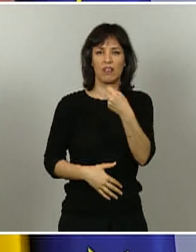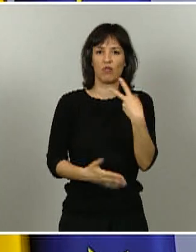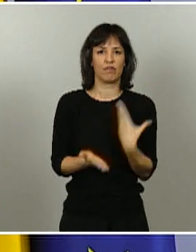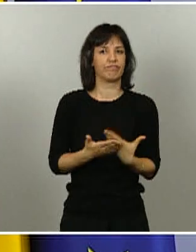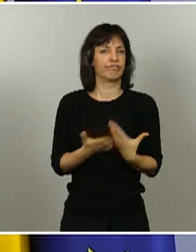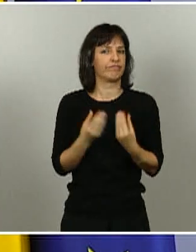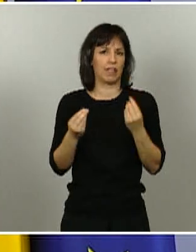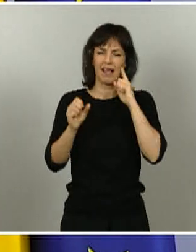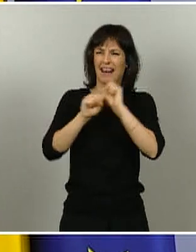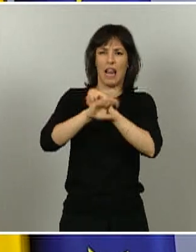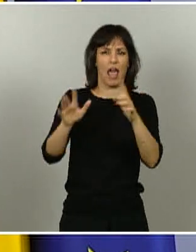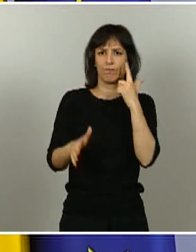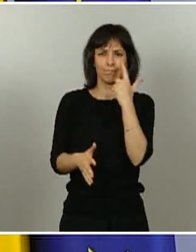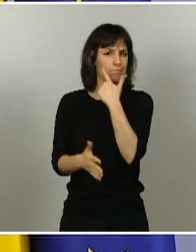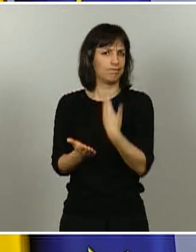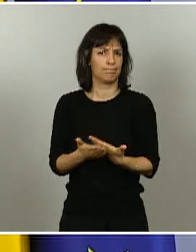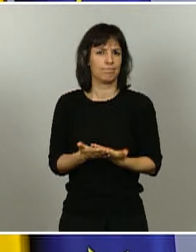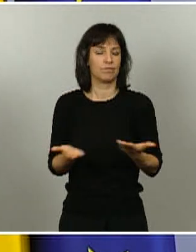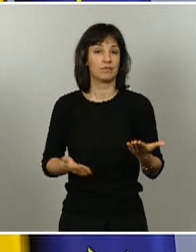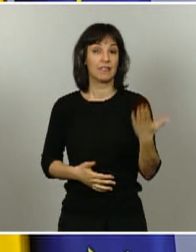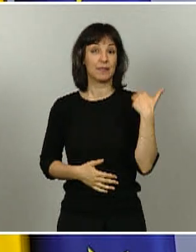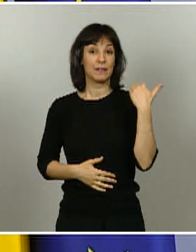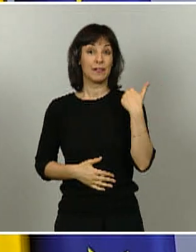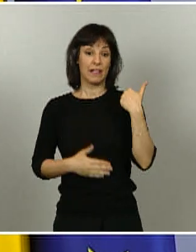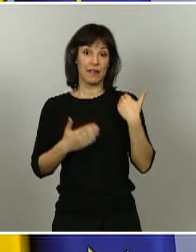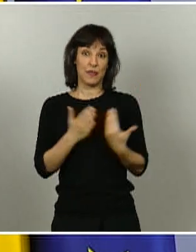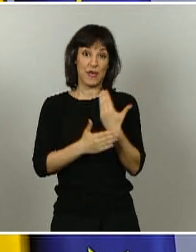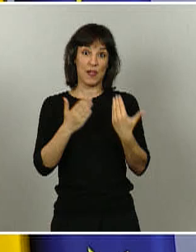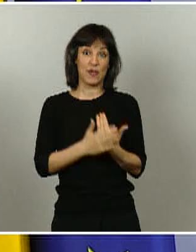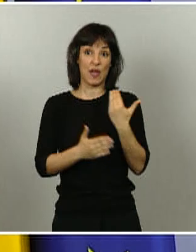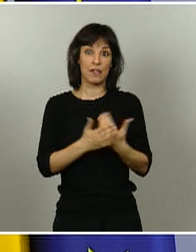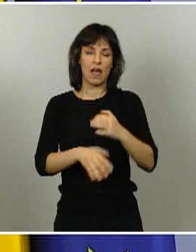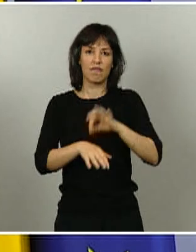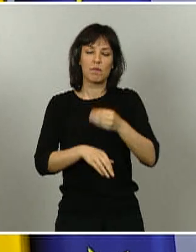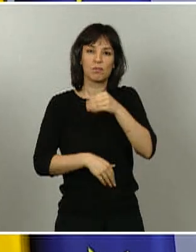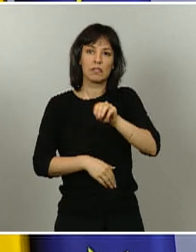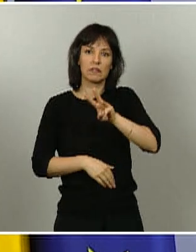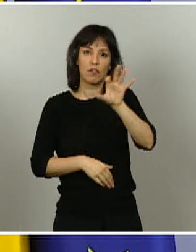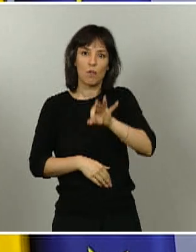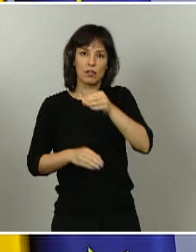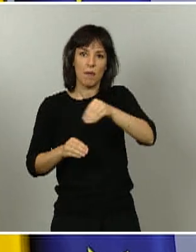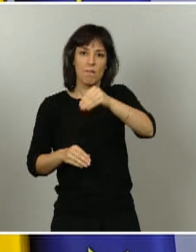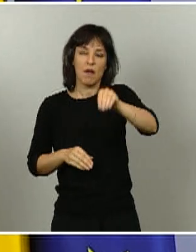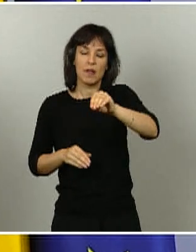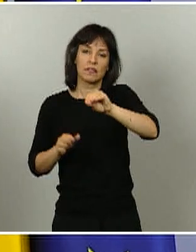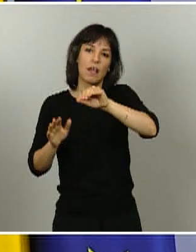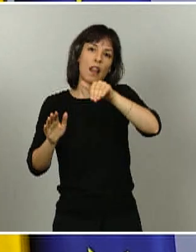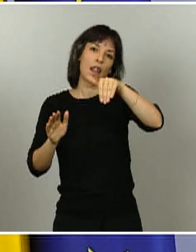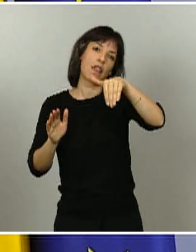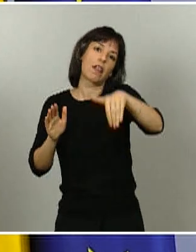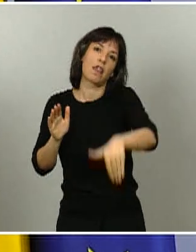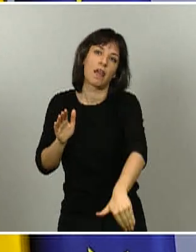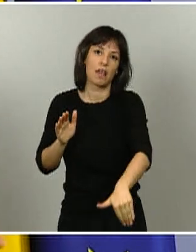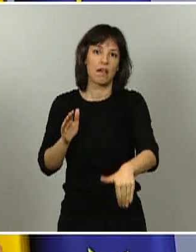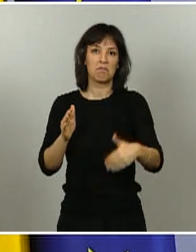podido ver. De un 35% de incremento diario de casos a cifras de menos del 0,5% de forma consistente en toda la